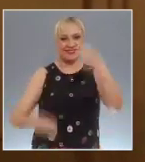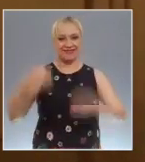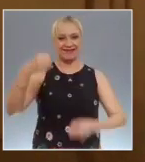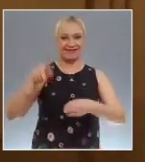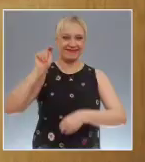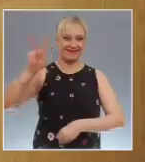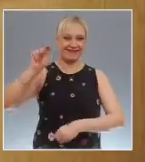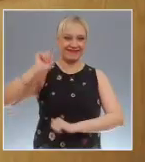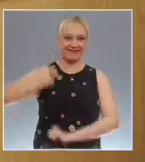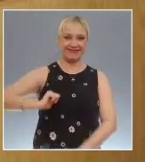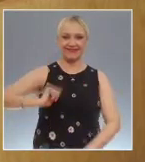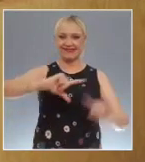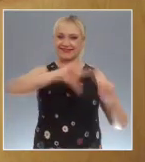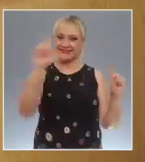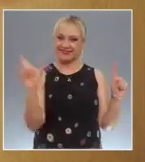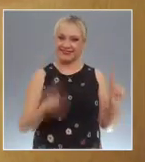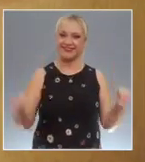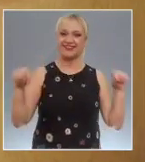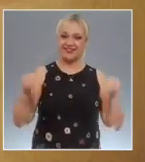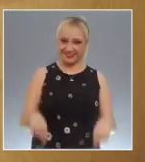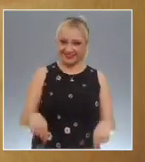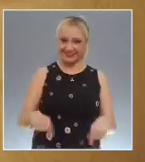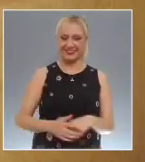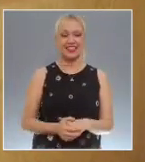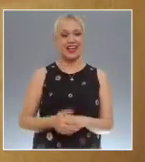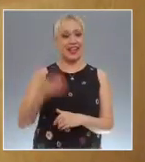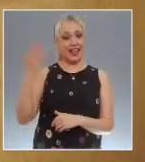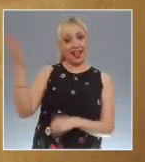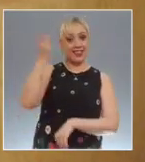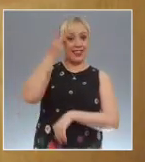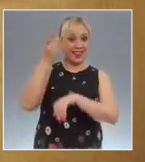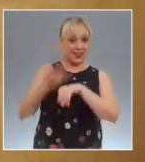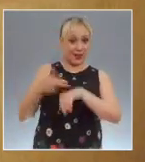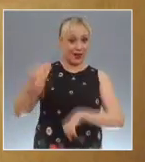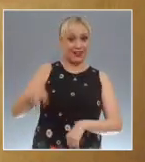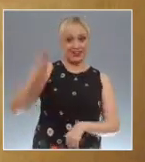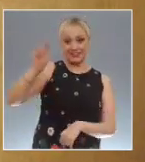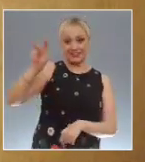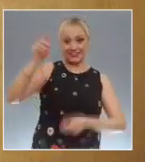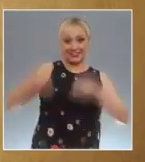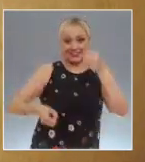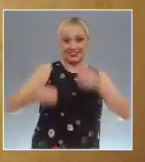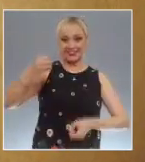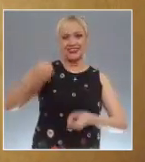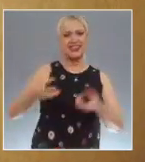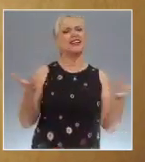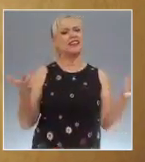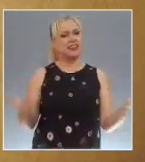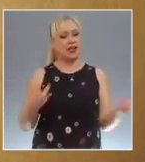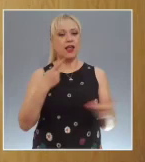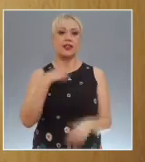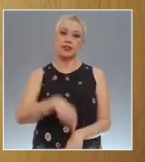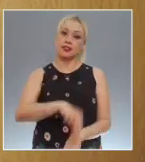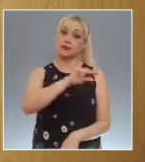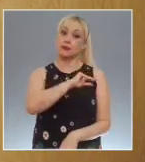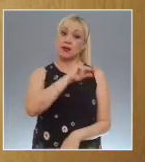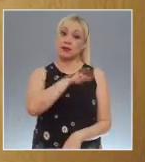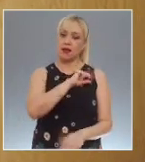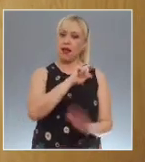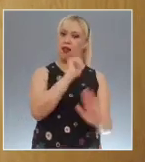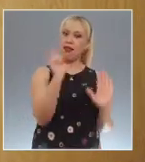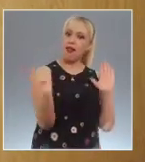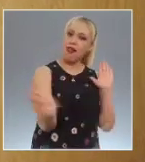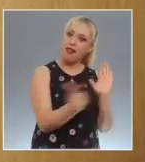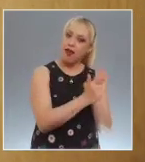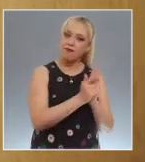espacio el director del Canal, Ernesto Velázquez, explicó el perfil de este canal especializado de televisión que se encarga de difundir